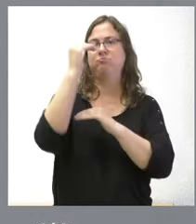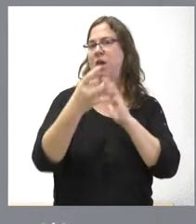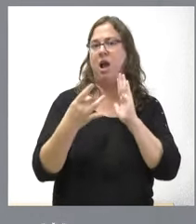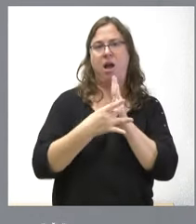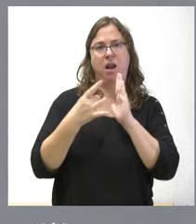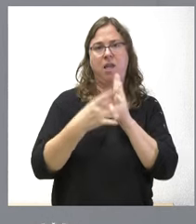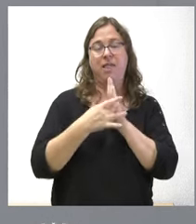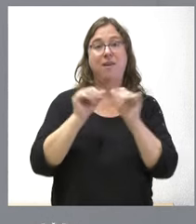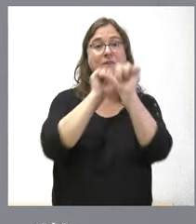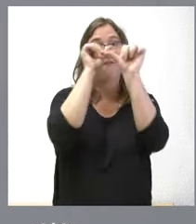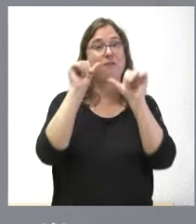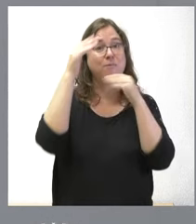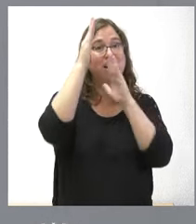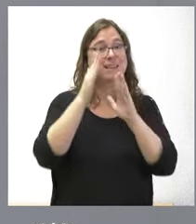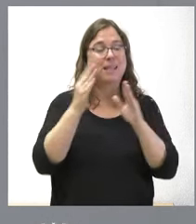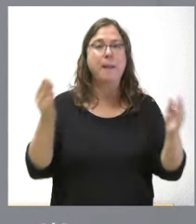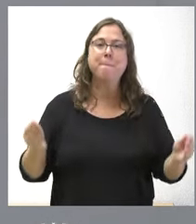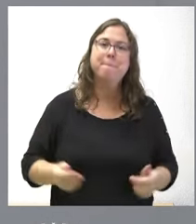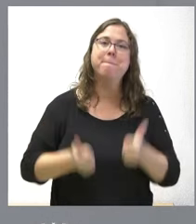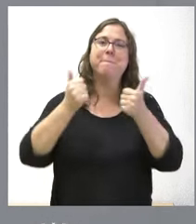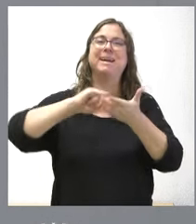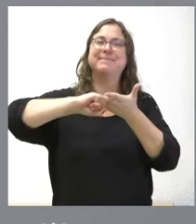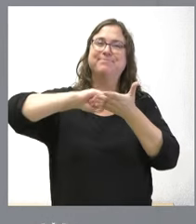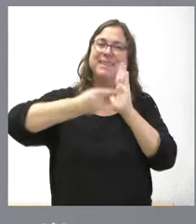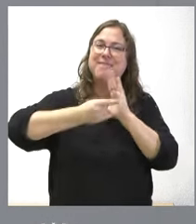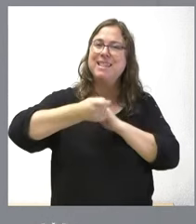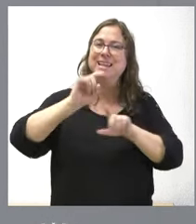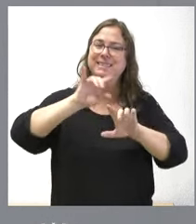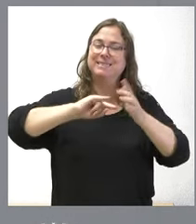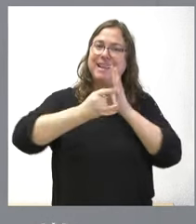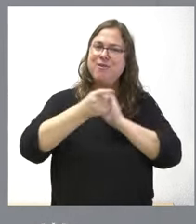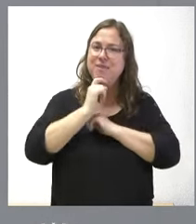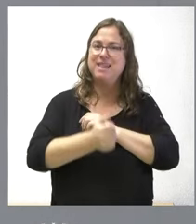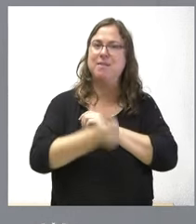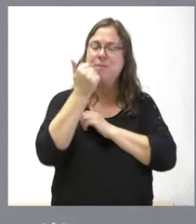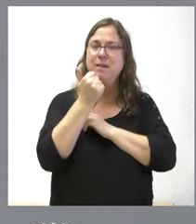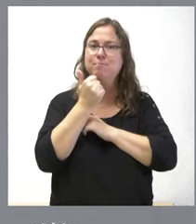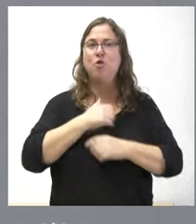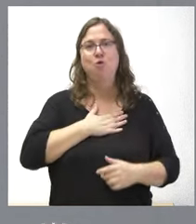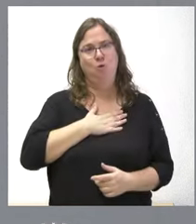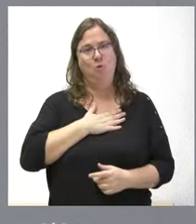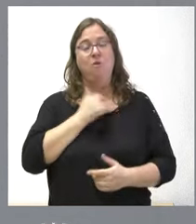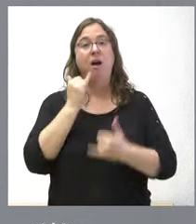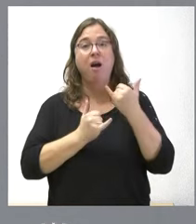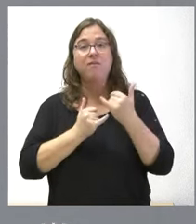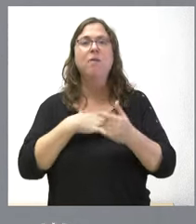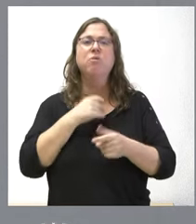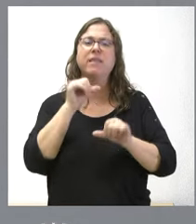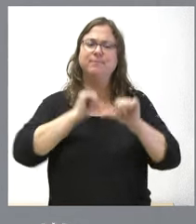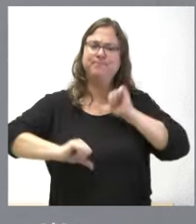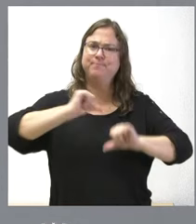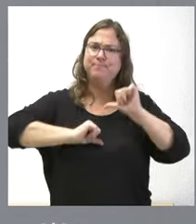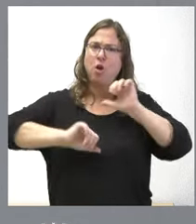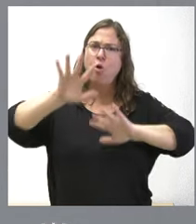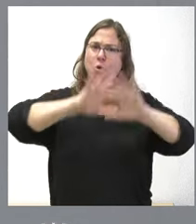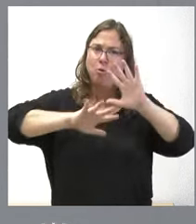un modelo asistencial con más complejidad técnica, pero también más cómodo y eficiente, que va a permitir abordar procedimientos más complicados